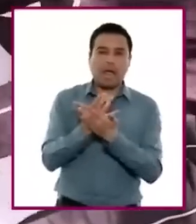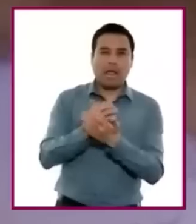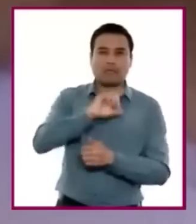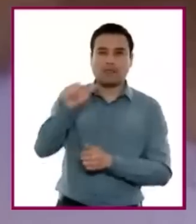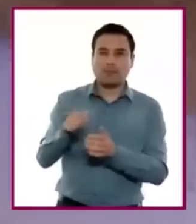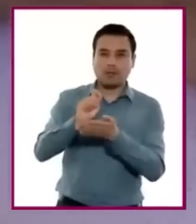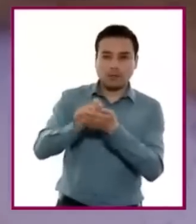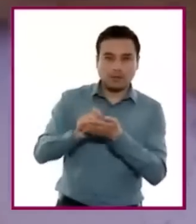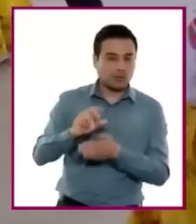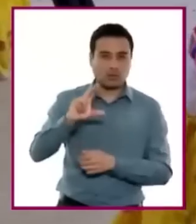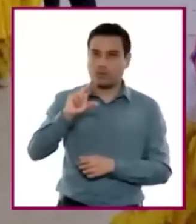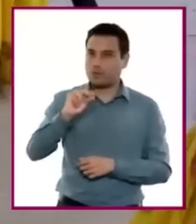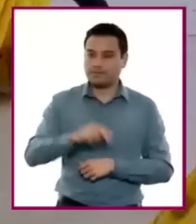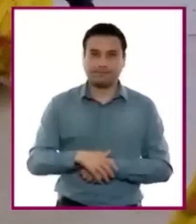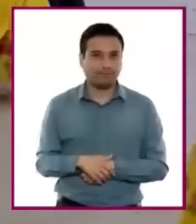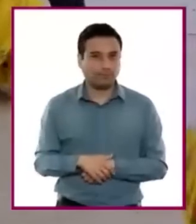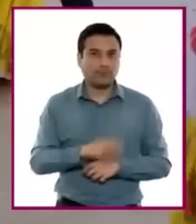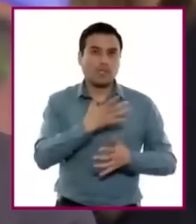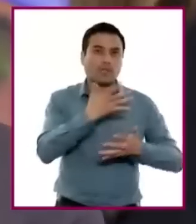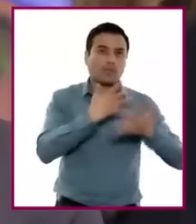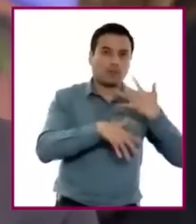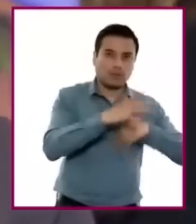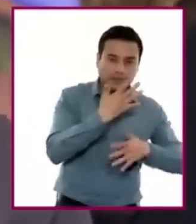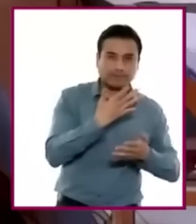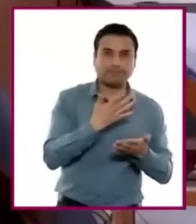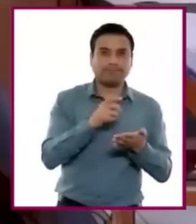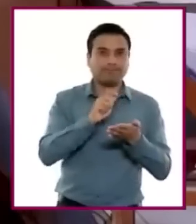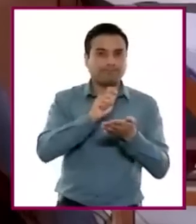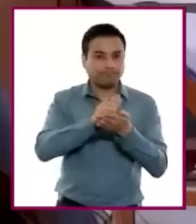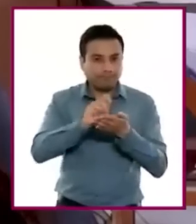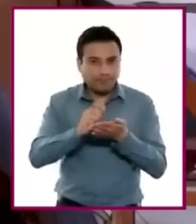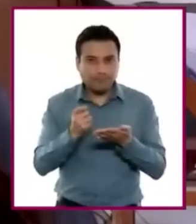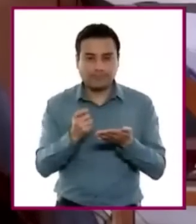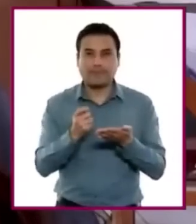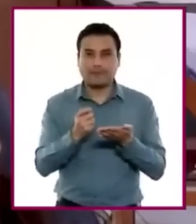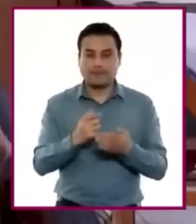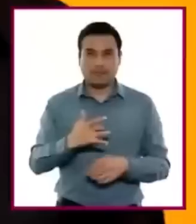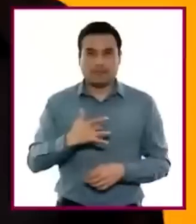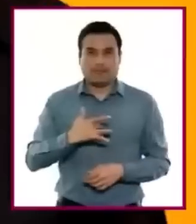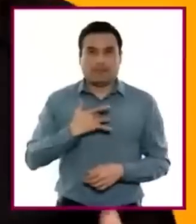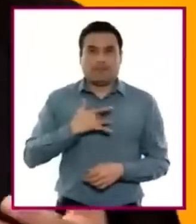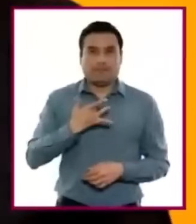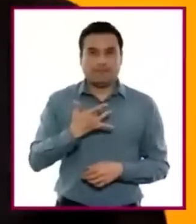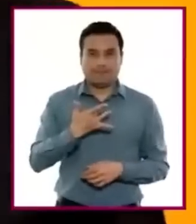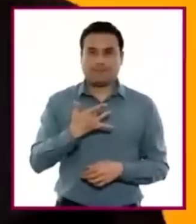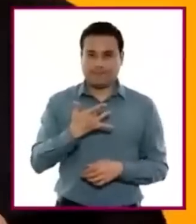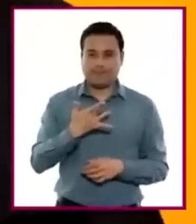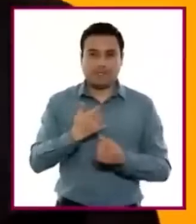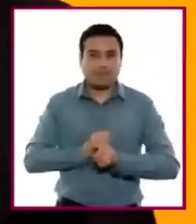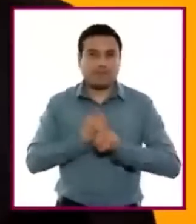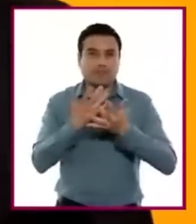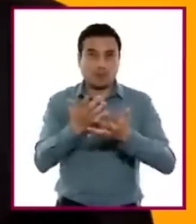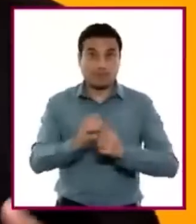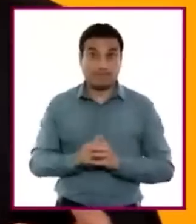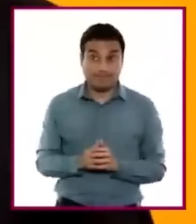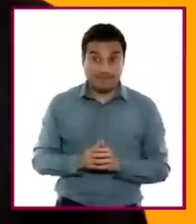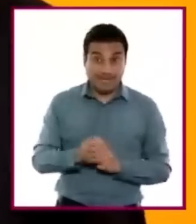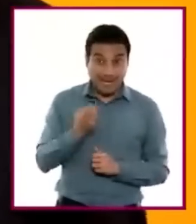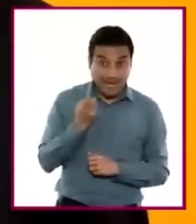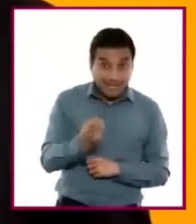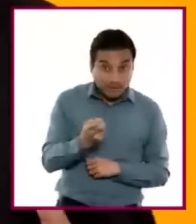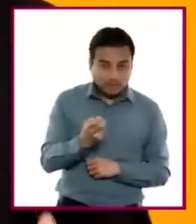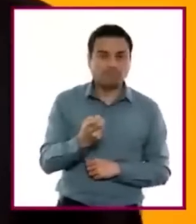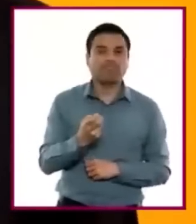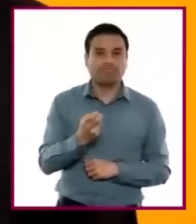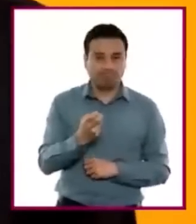lectura, escritura, sensorialidad, percepción y composición, las niñas y niños y adolescentes tendrán la